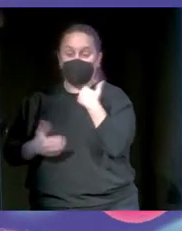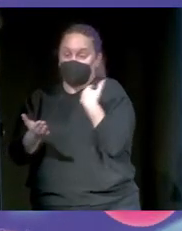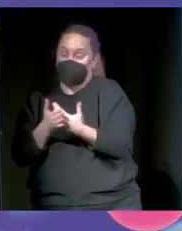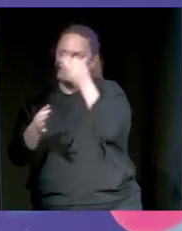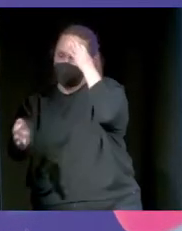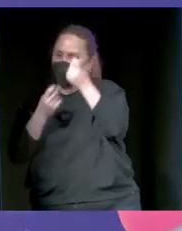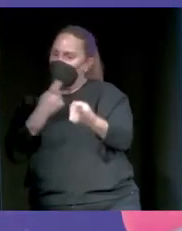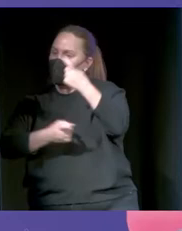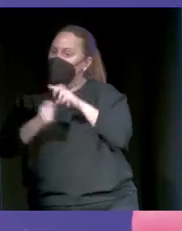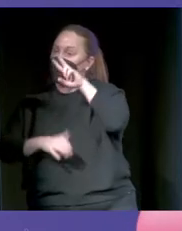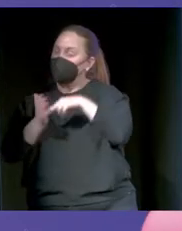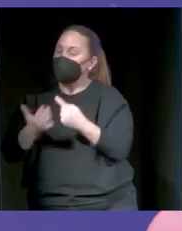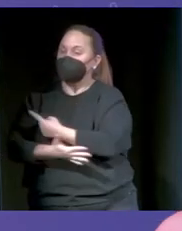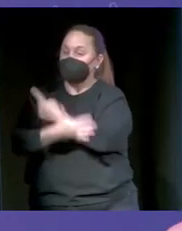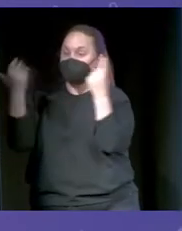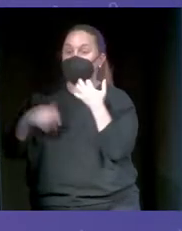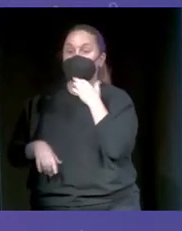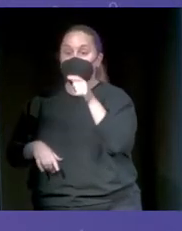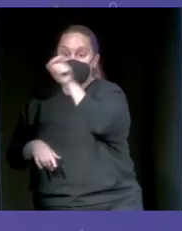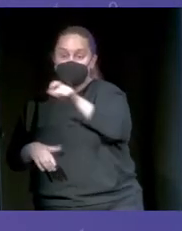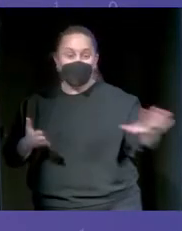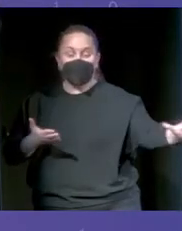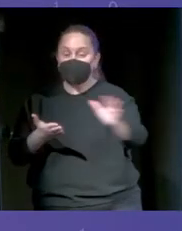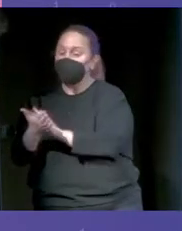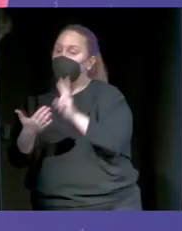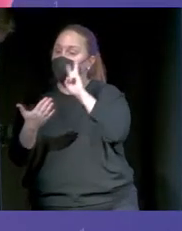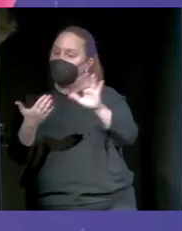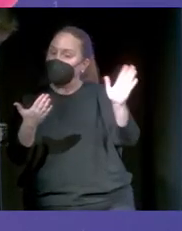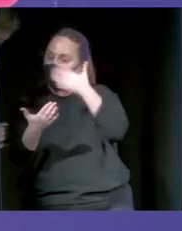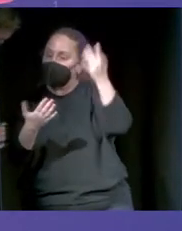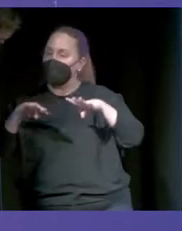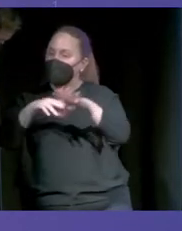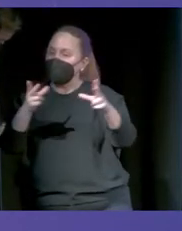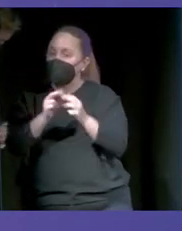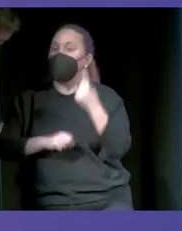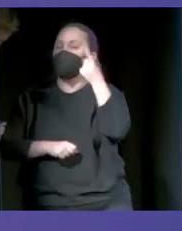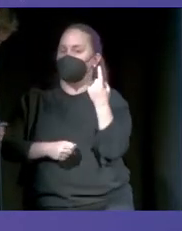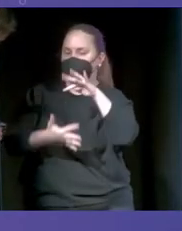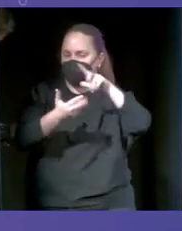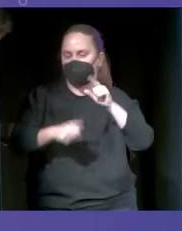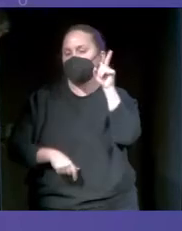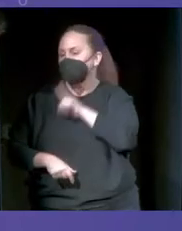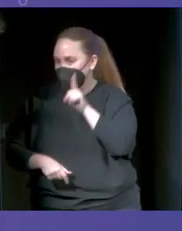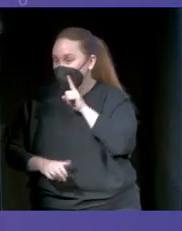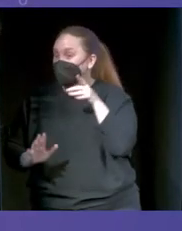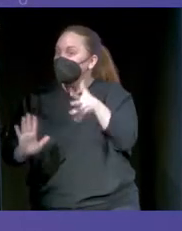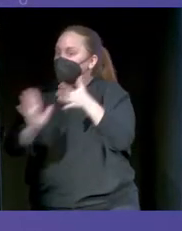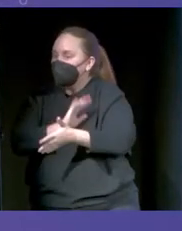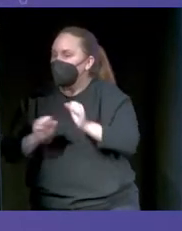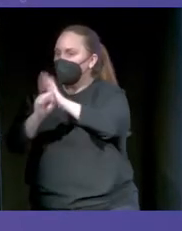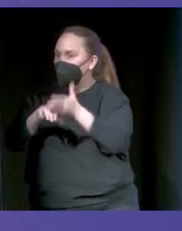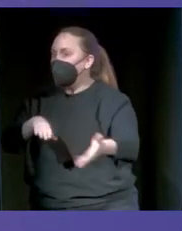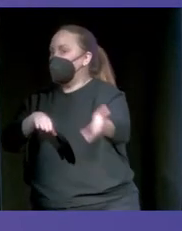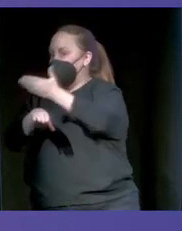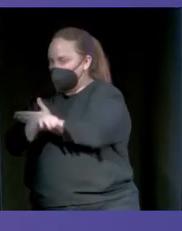encuesta se hizo en el 2018, antes del COVID y antes de Ucrania. Imaginaros cómo estamos ahora. Y el problema